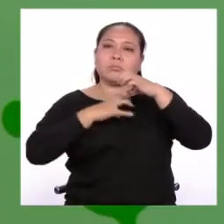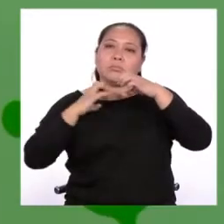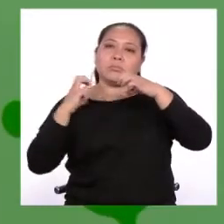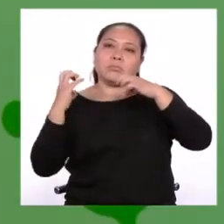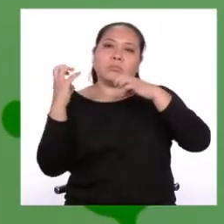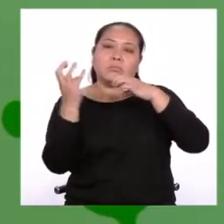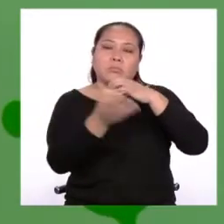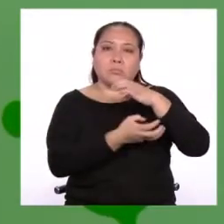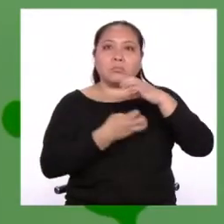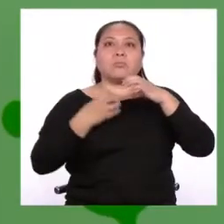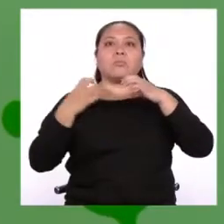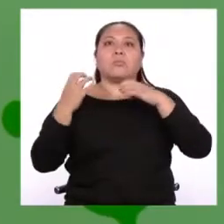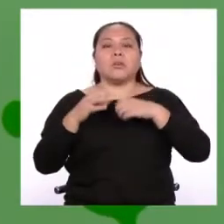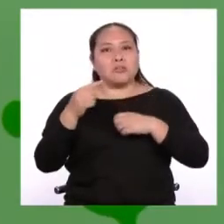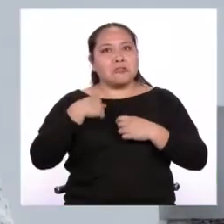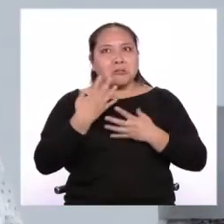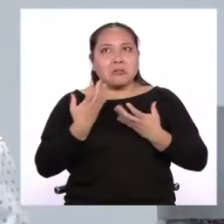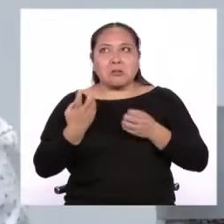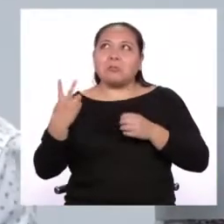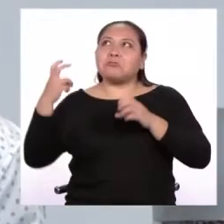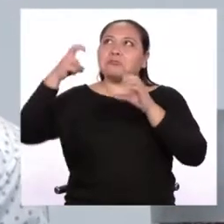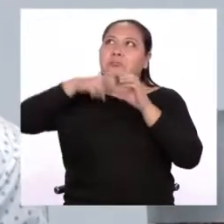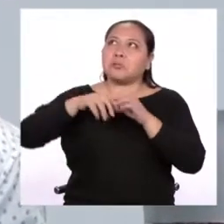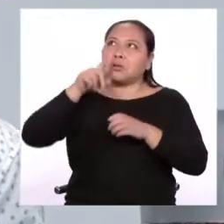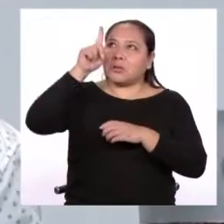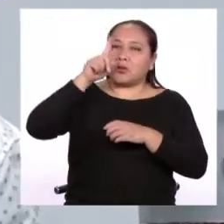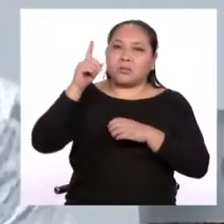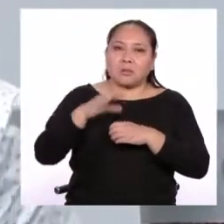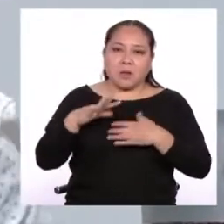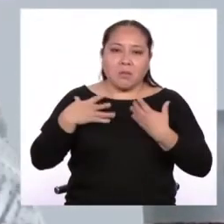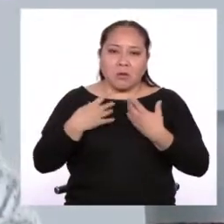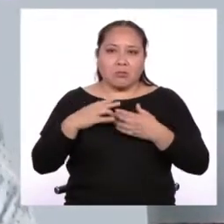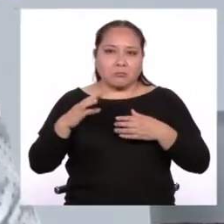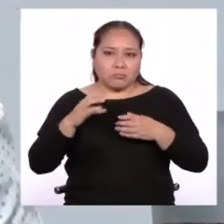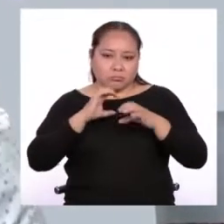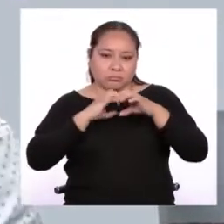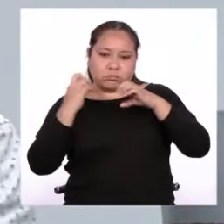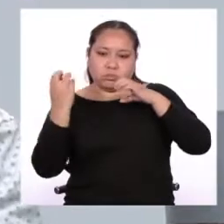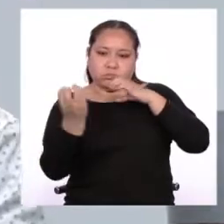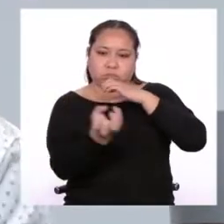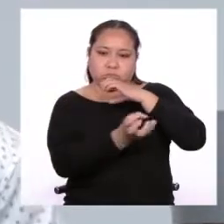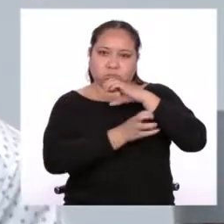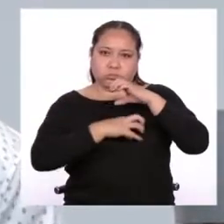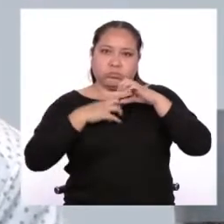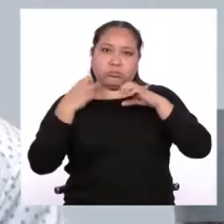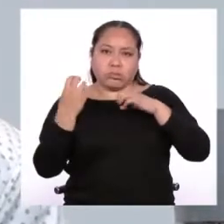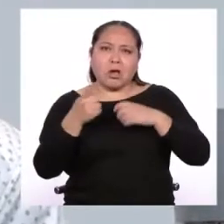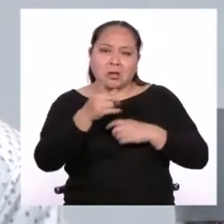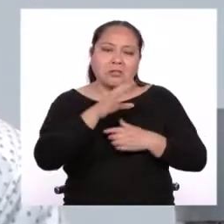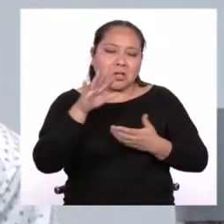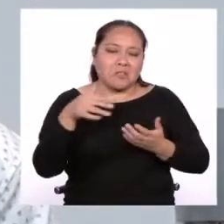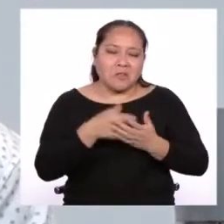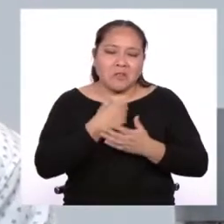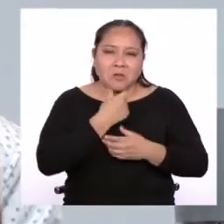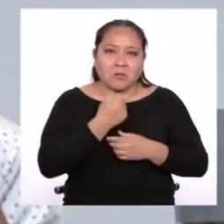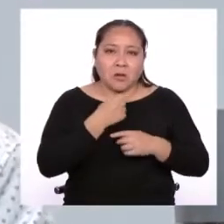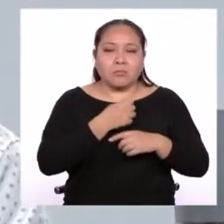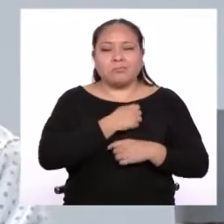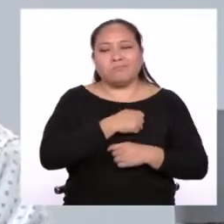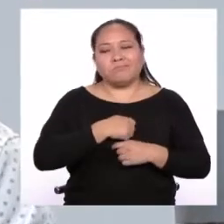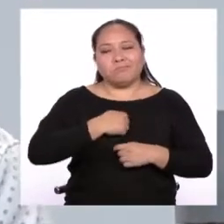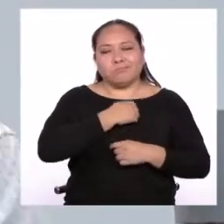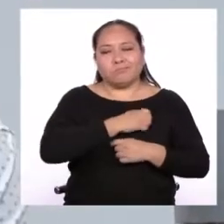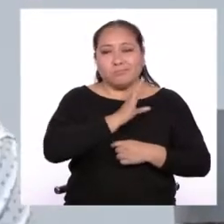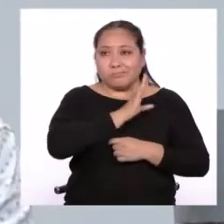poder darle la vuelta al mundo todos los días. Bueno, creo que a todos nos gustaría, pero lamentablemente, para ir a la estación